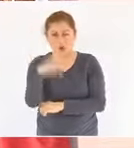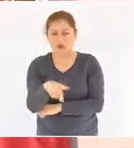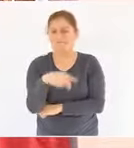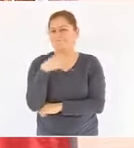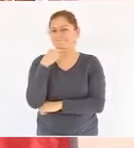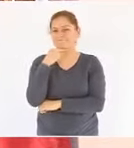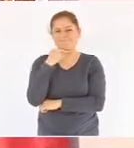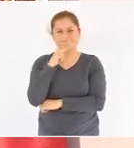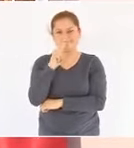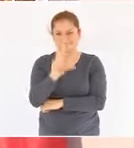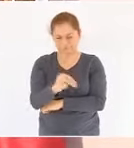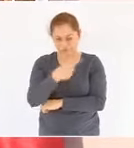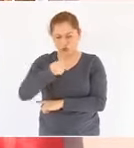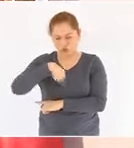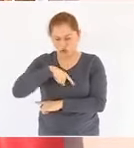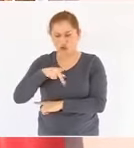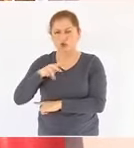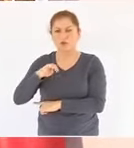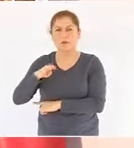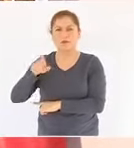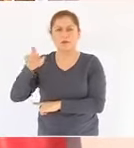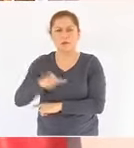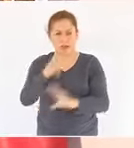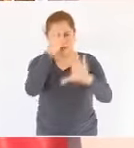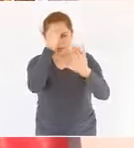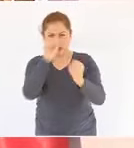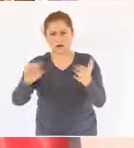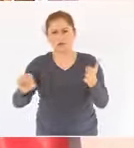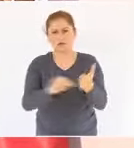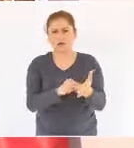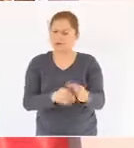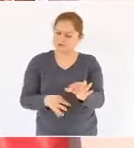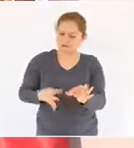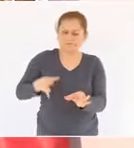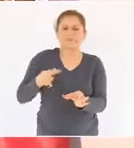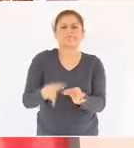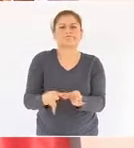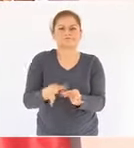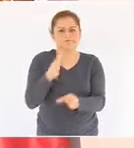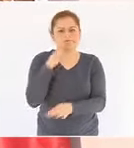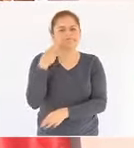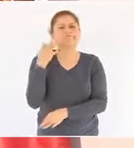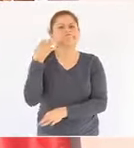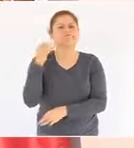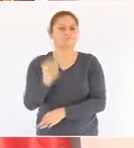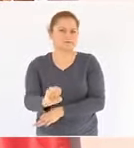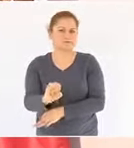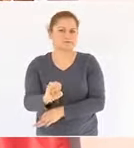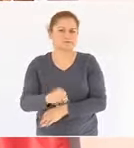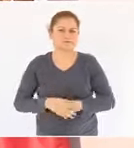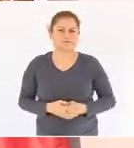de que Pemex honrará cabalmente su compromiso y pagará todos sus adeudos.